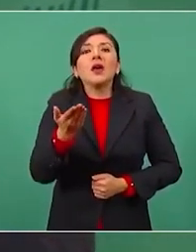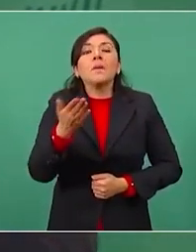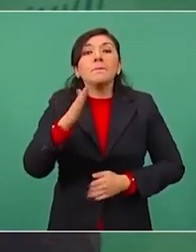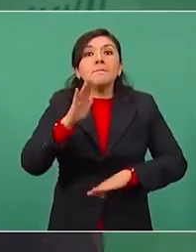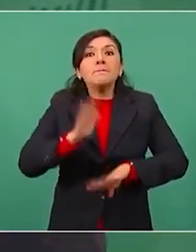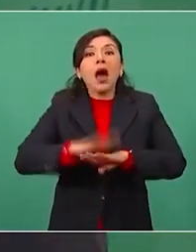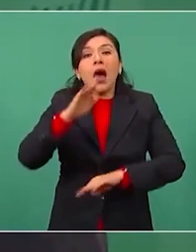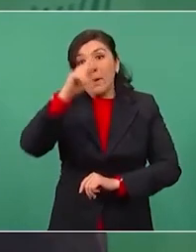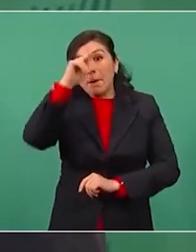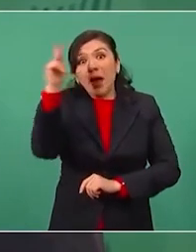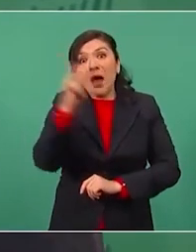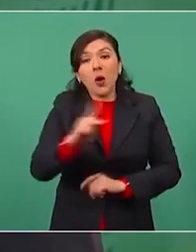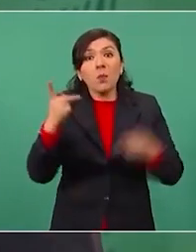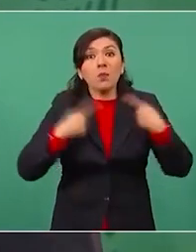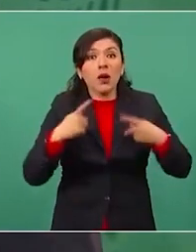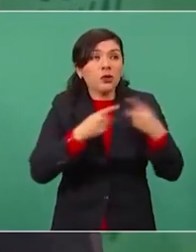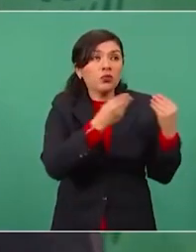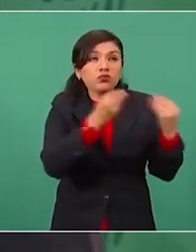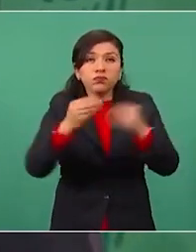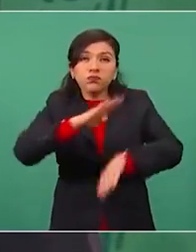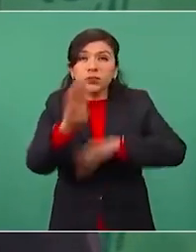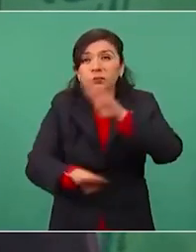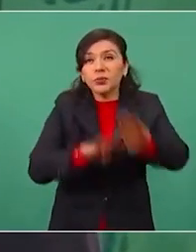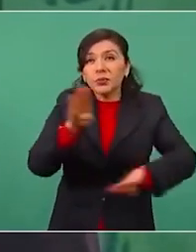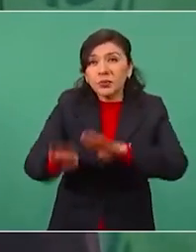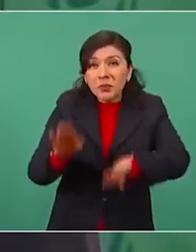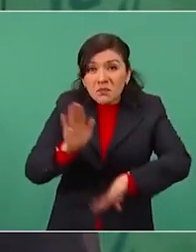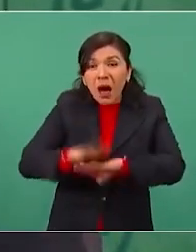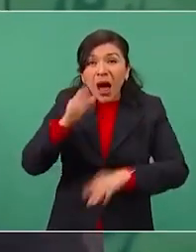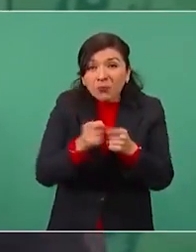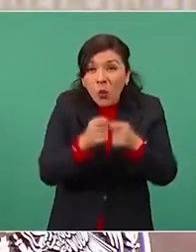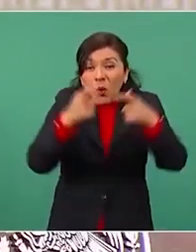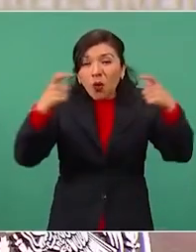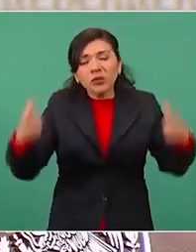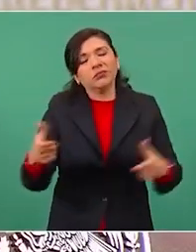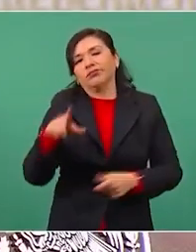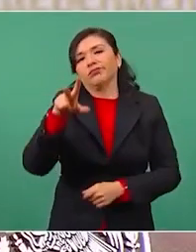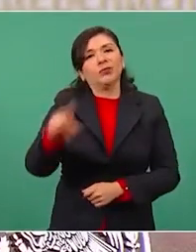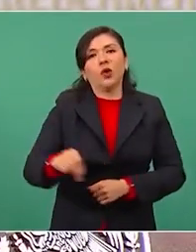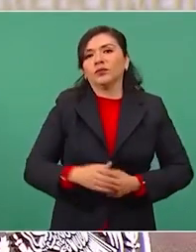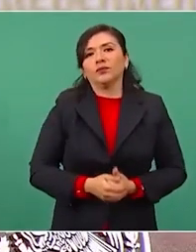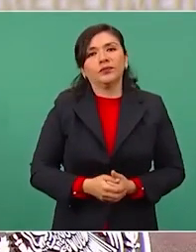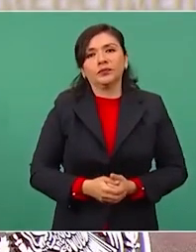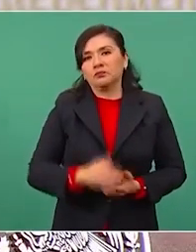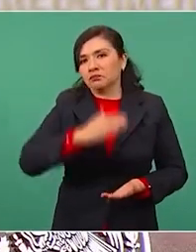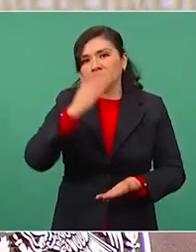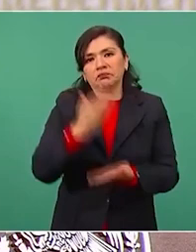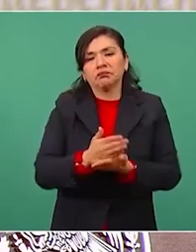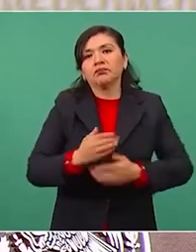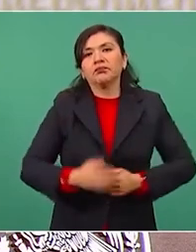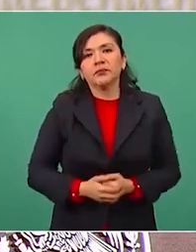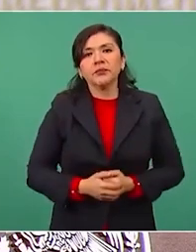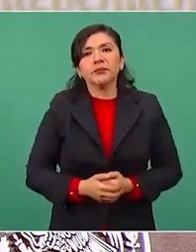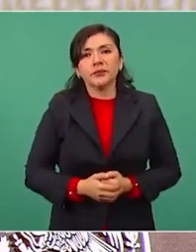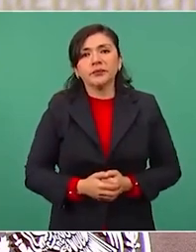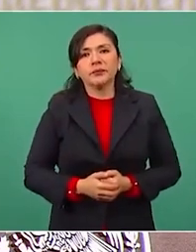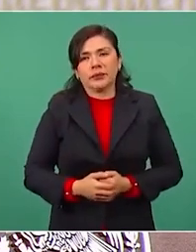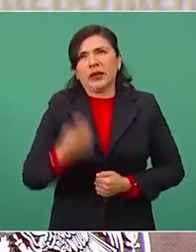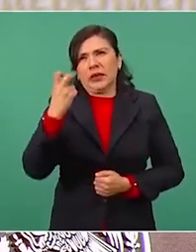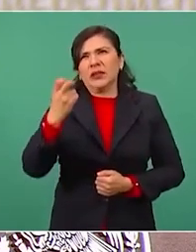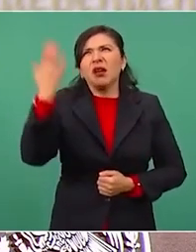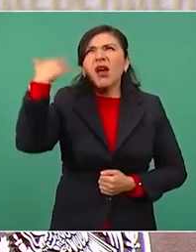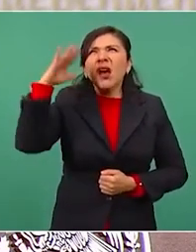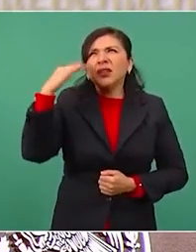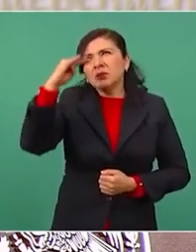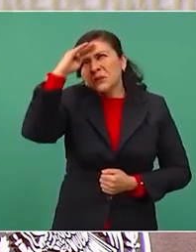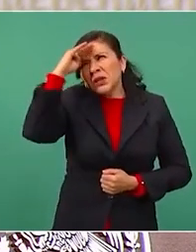que perdieran la vida más personas y había en aquel entonces un